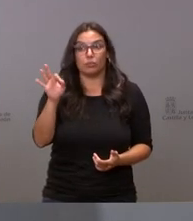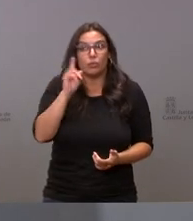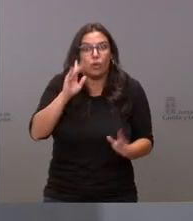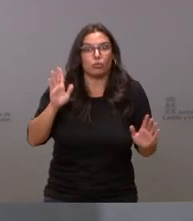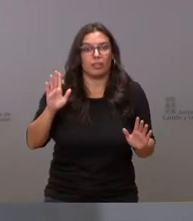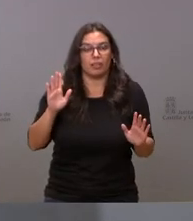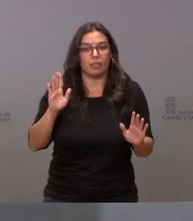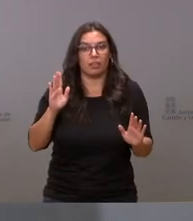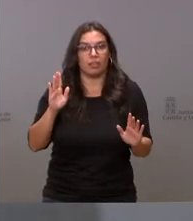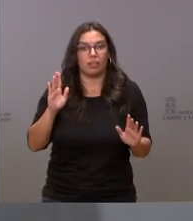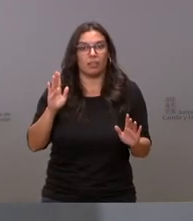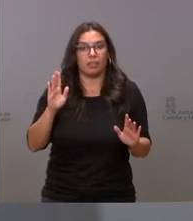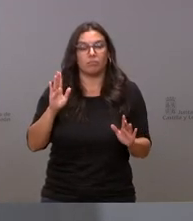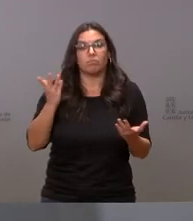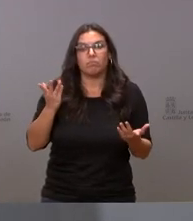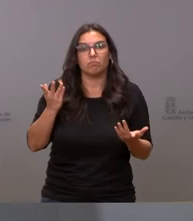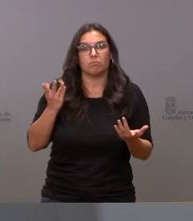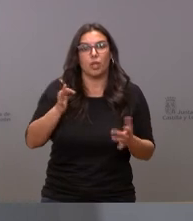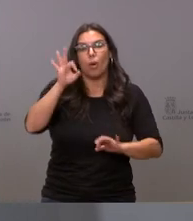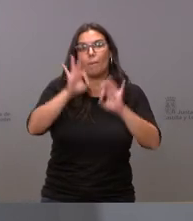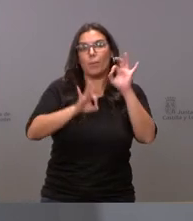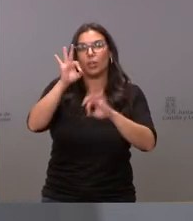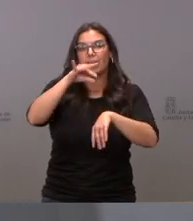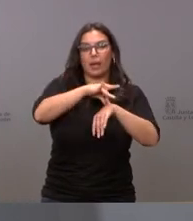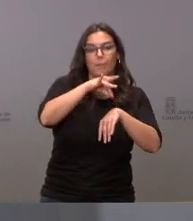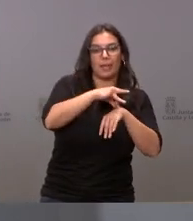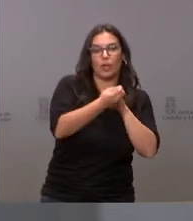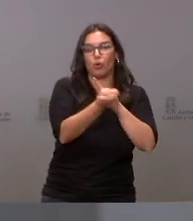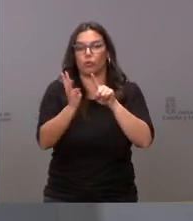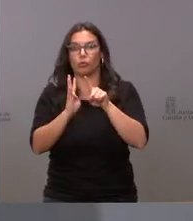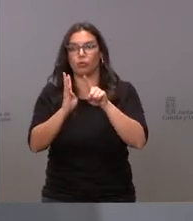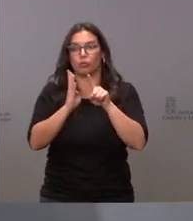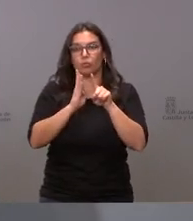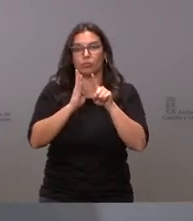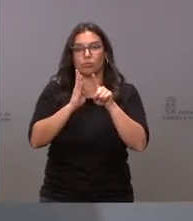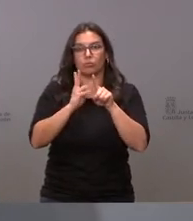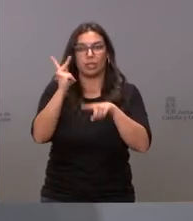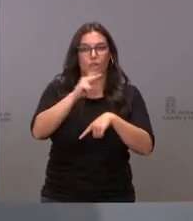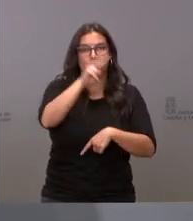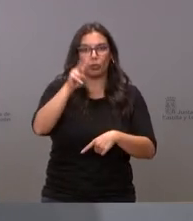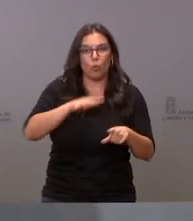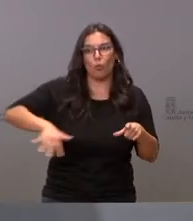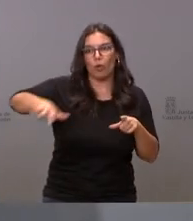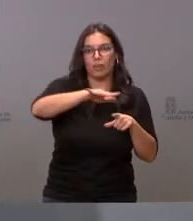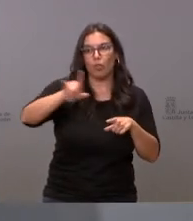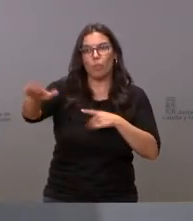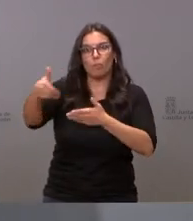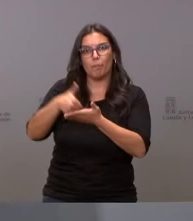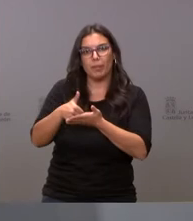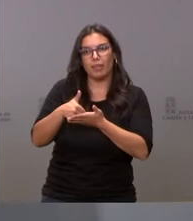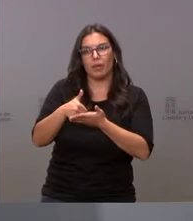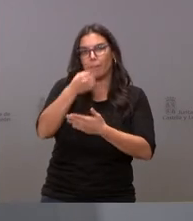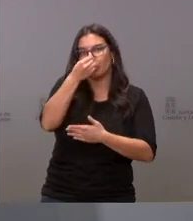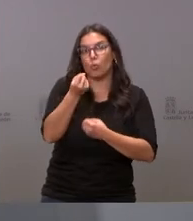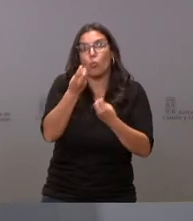cuál es la ratio de médicos por habitante o por kilómetro cuadrado que propone el Partido Socialista